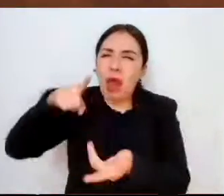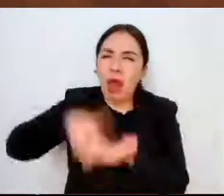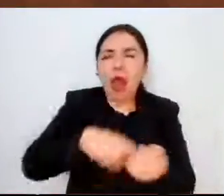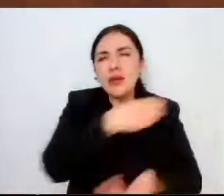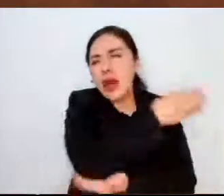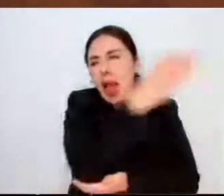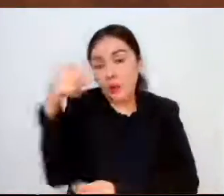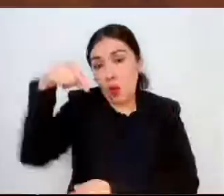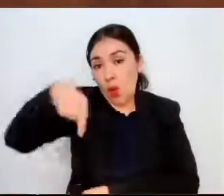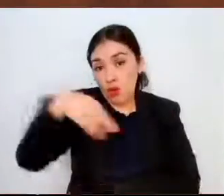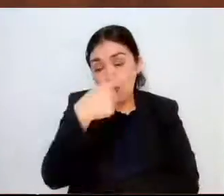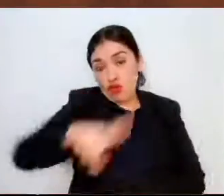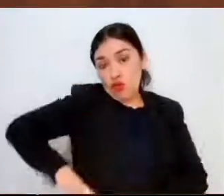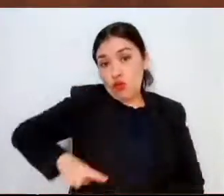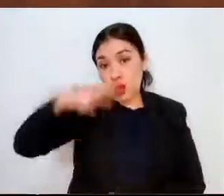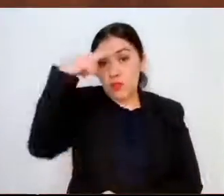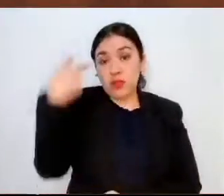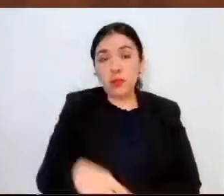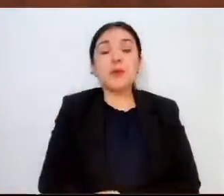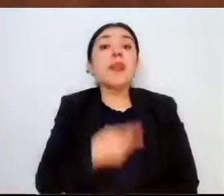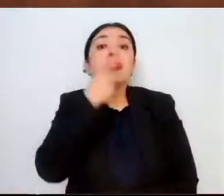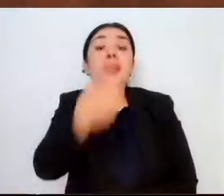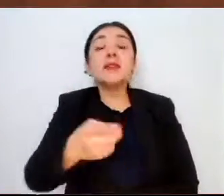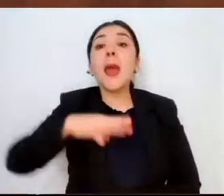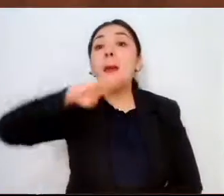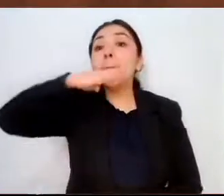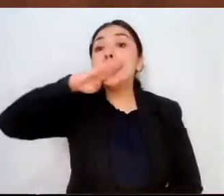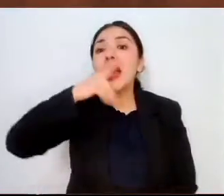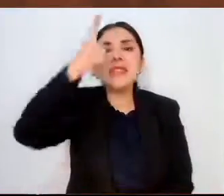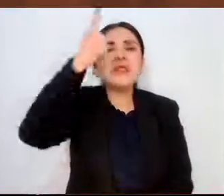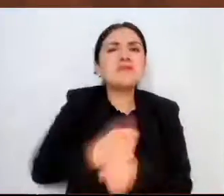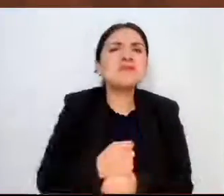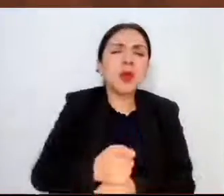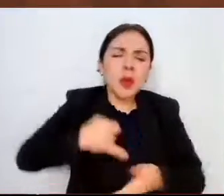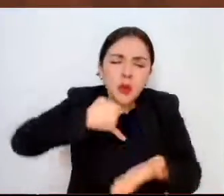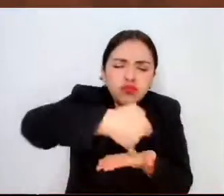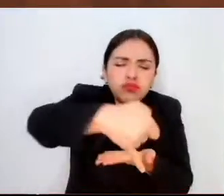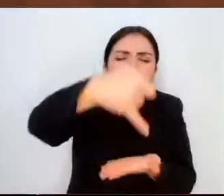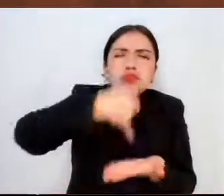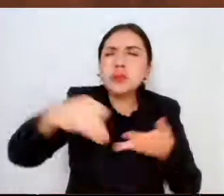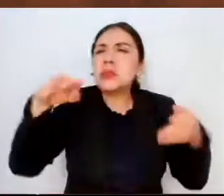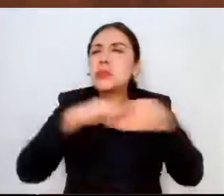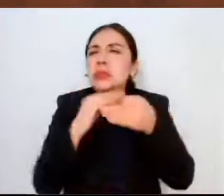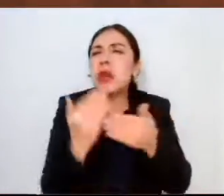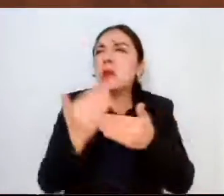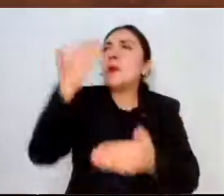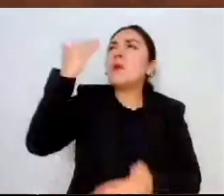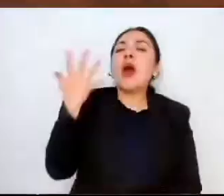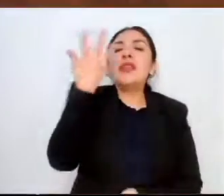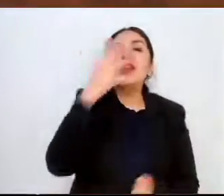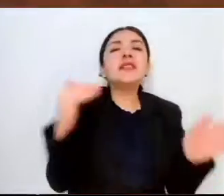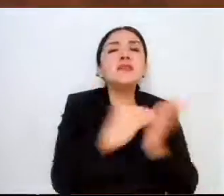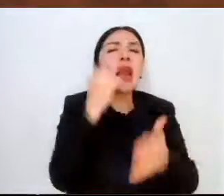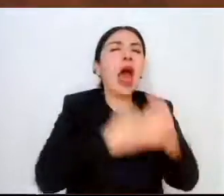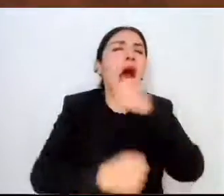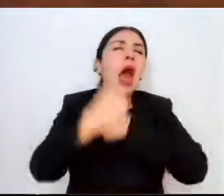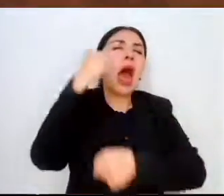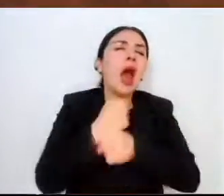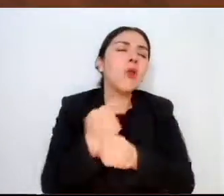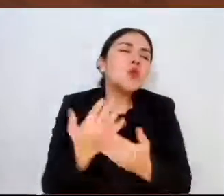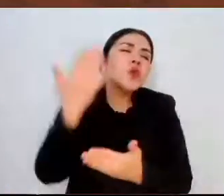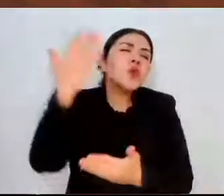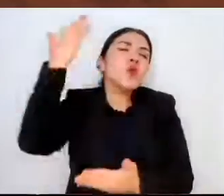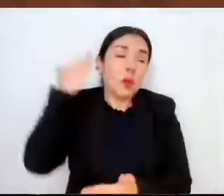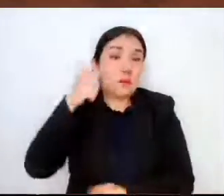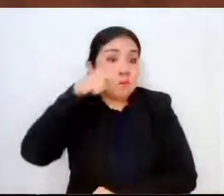México, se considera que el maíz fue cultivado hace aproximadamente 10 mil años antes de Cristo. La evidencia más